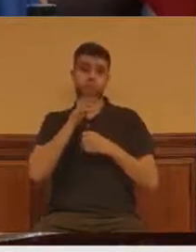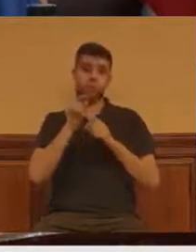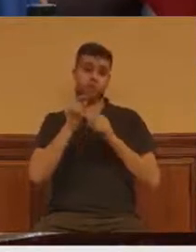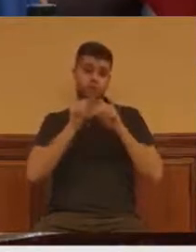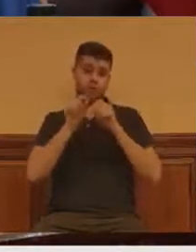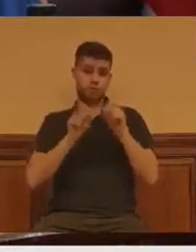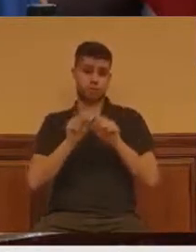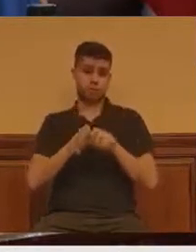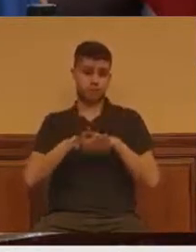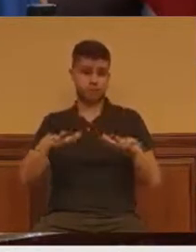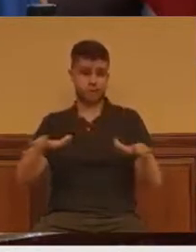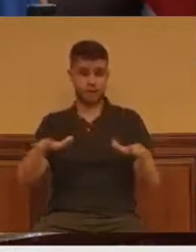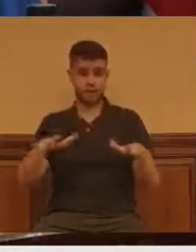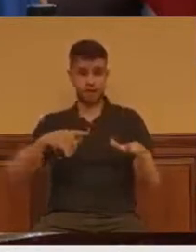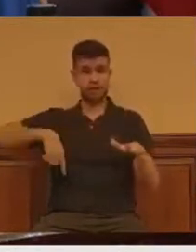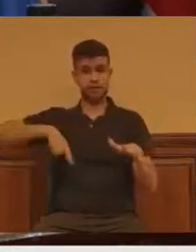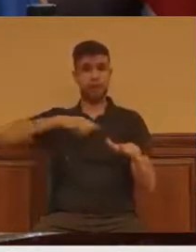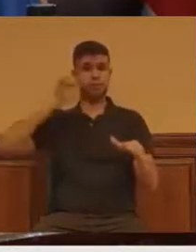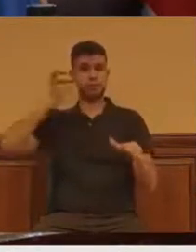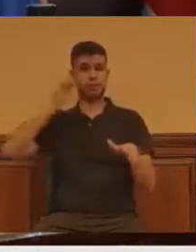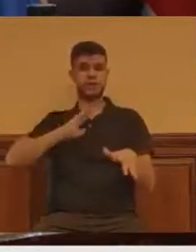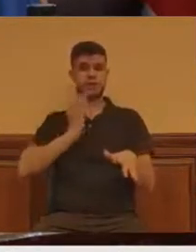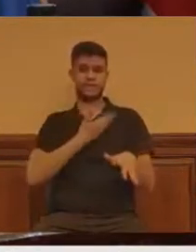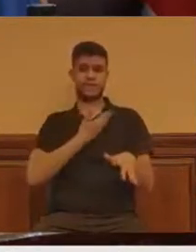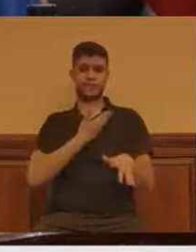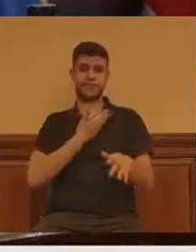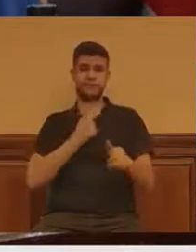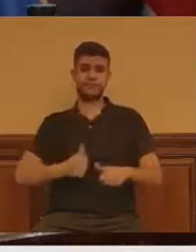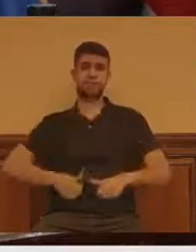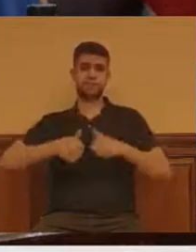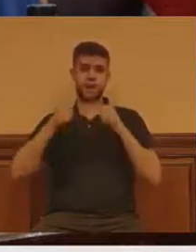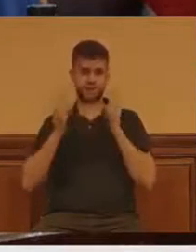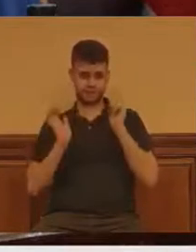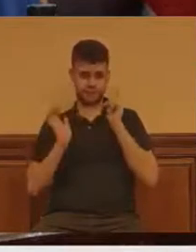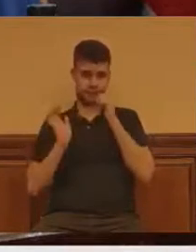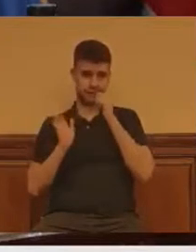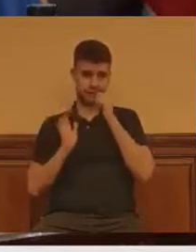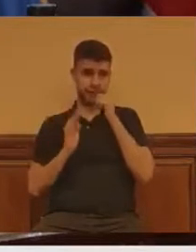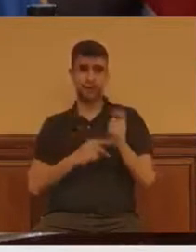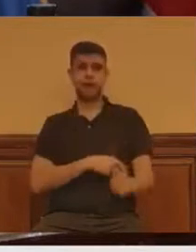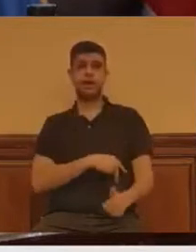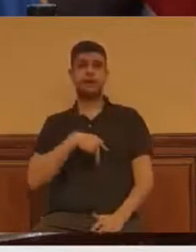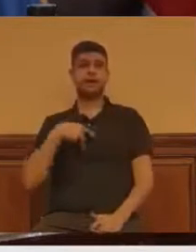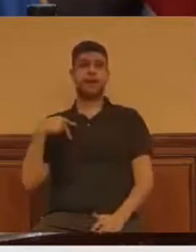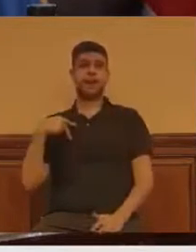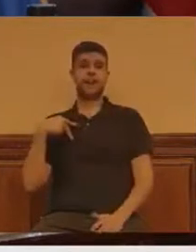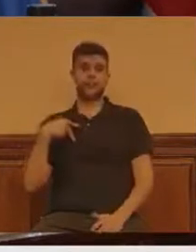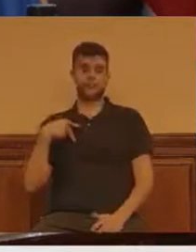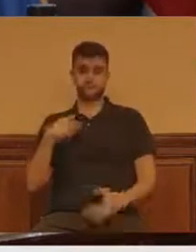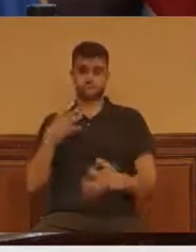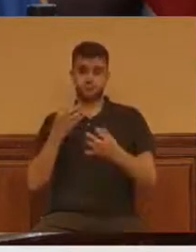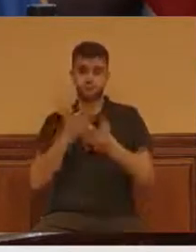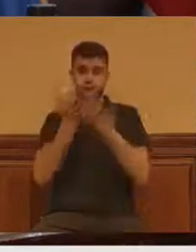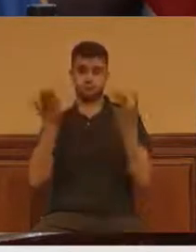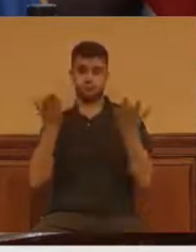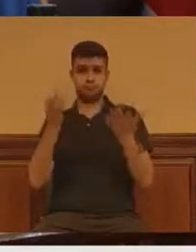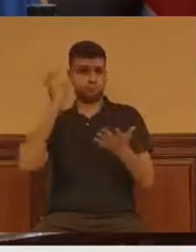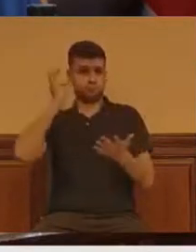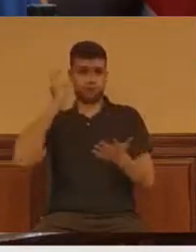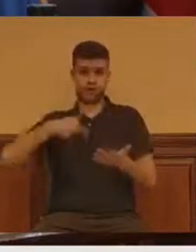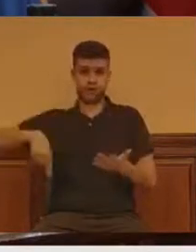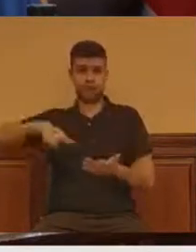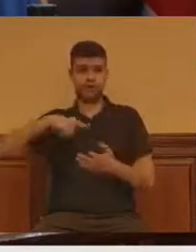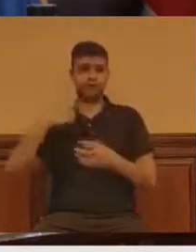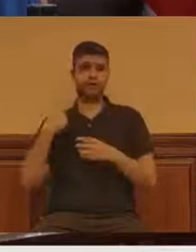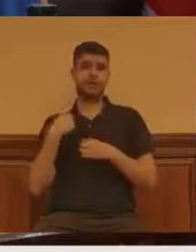son para nosotras más graves. Por lo general tenemos puestos de trabajo más precarios, con lo cual ganamos menos,